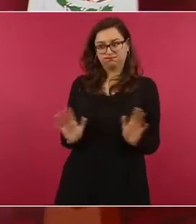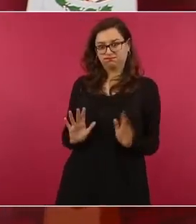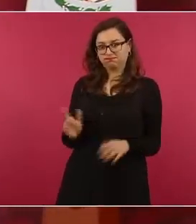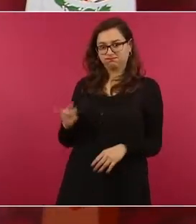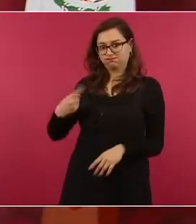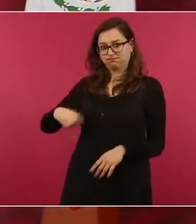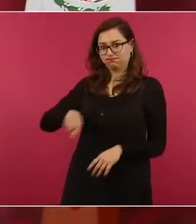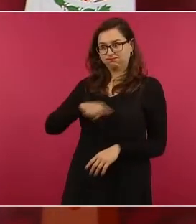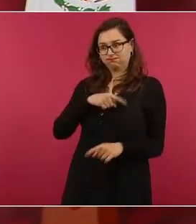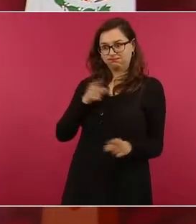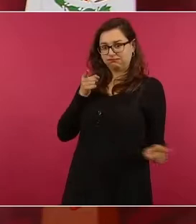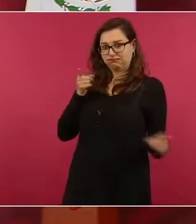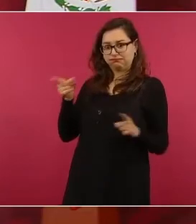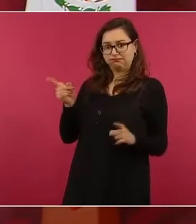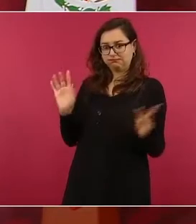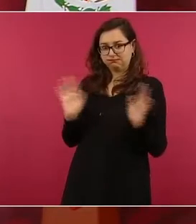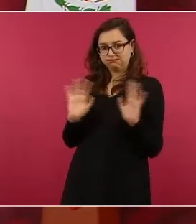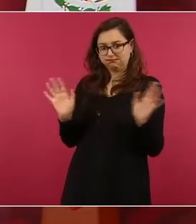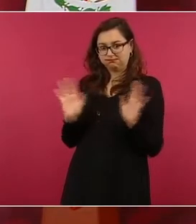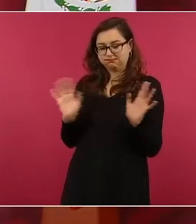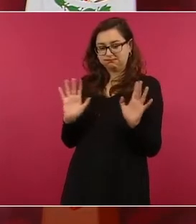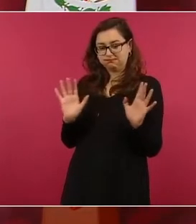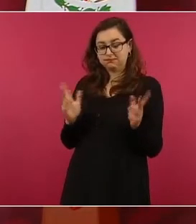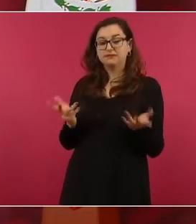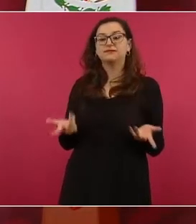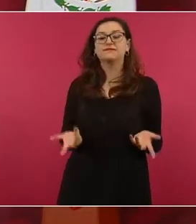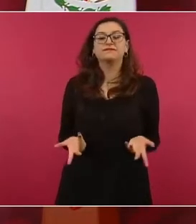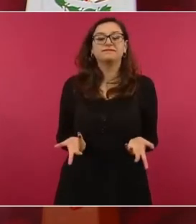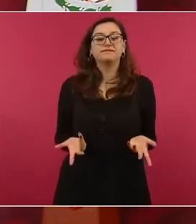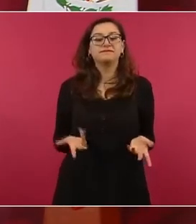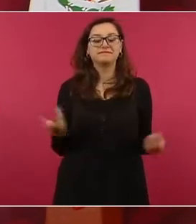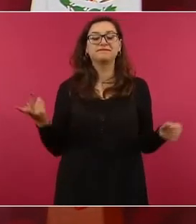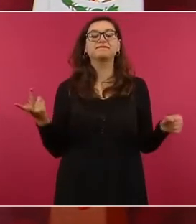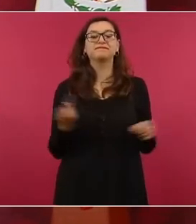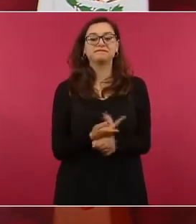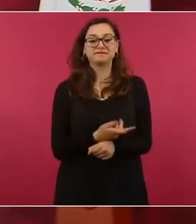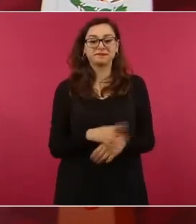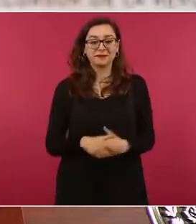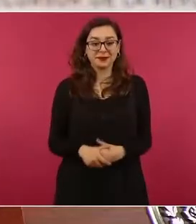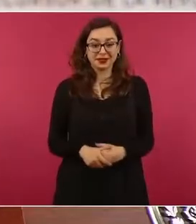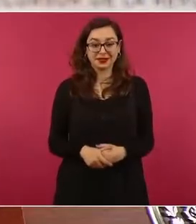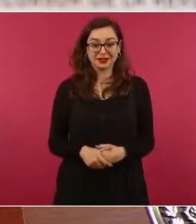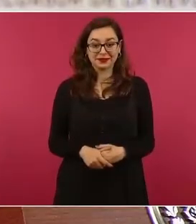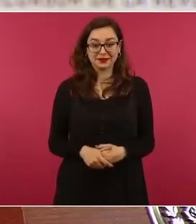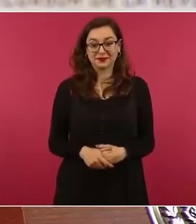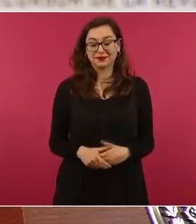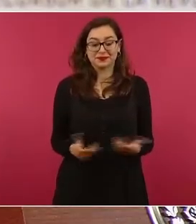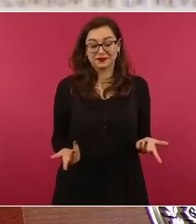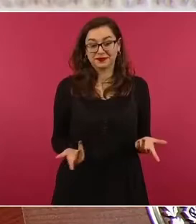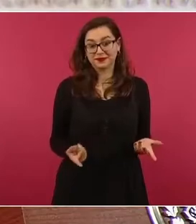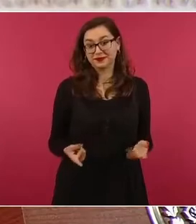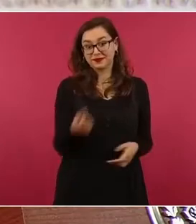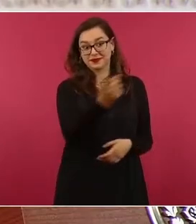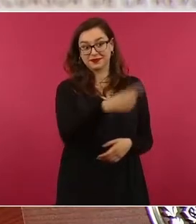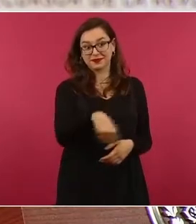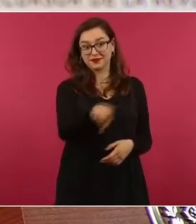porque está por resolverse lo de